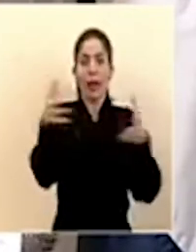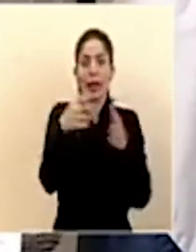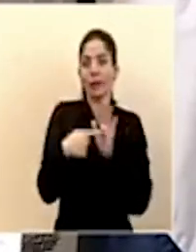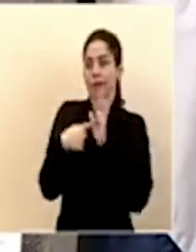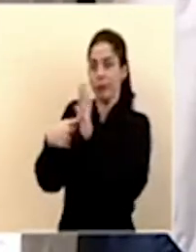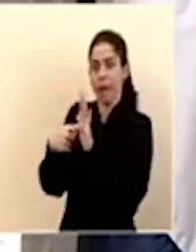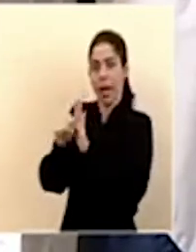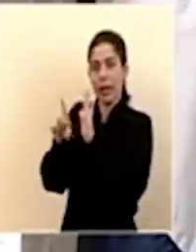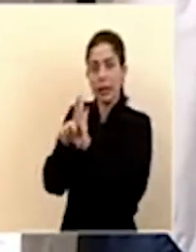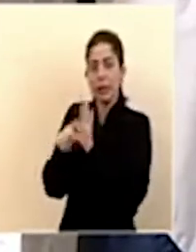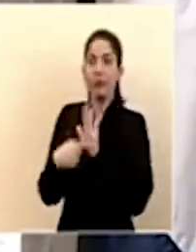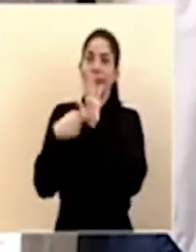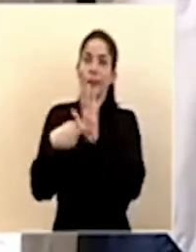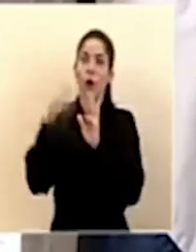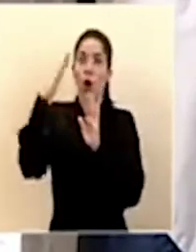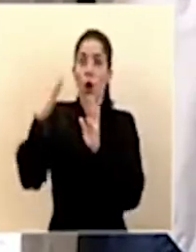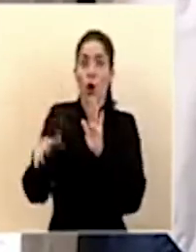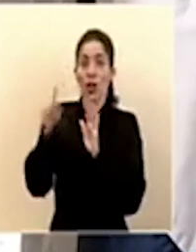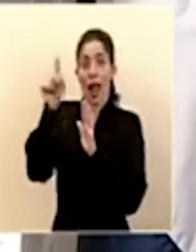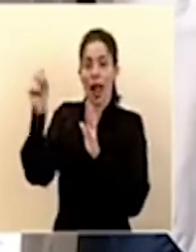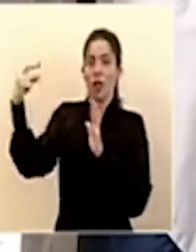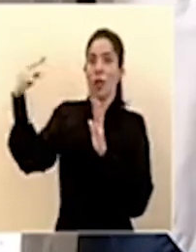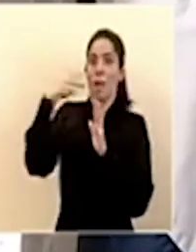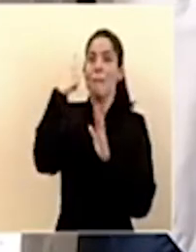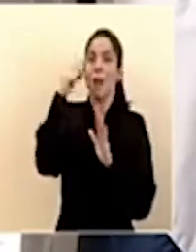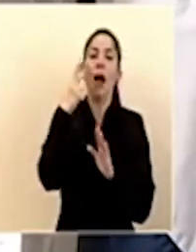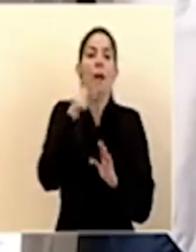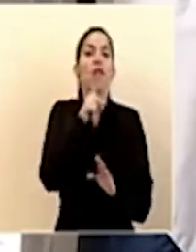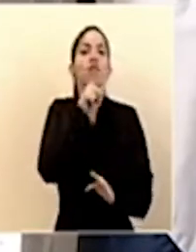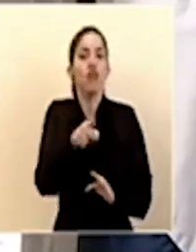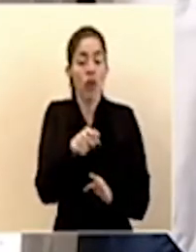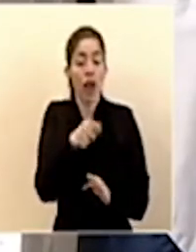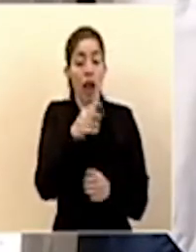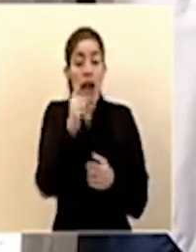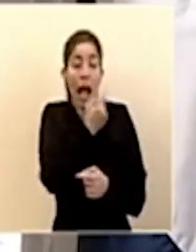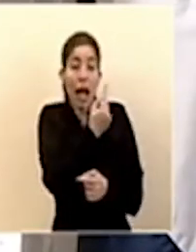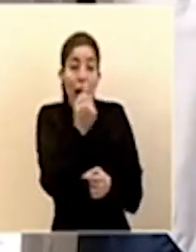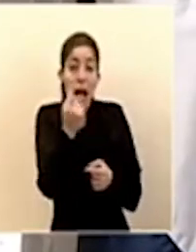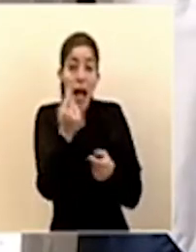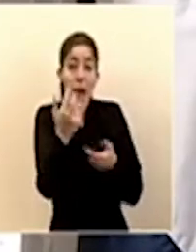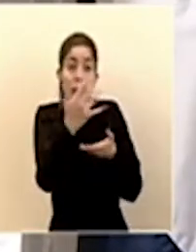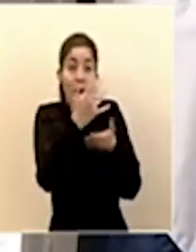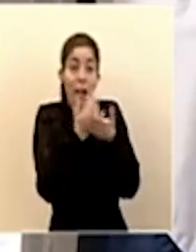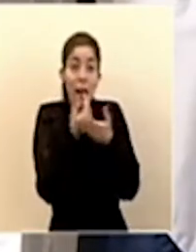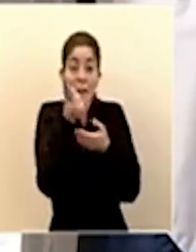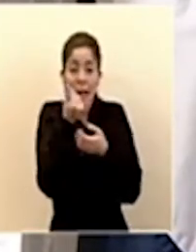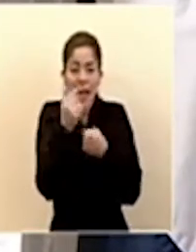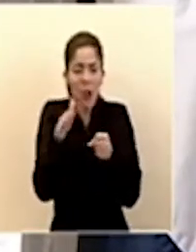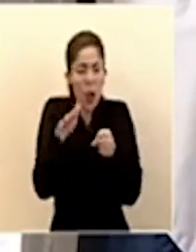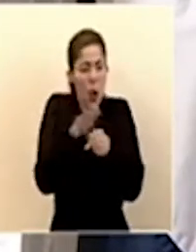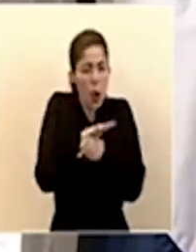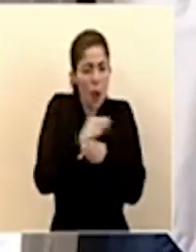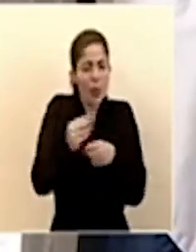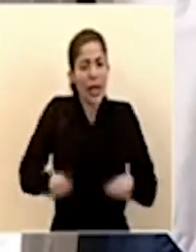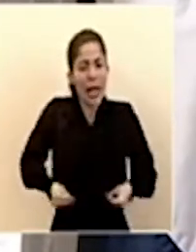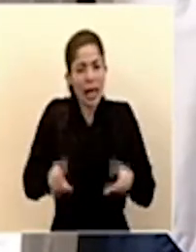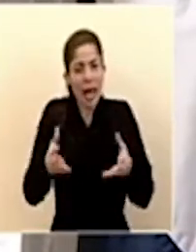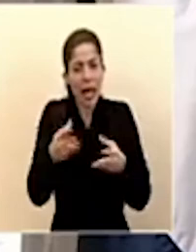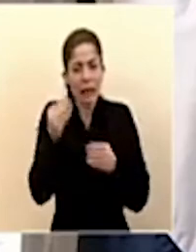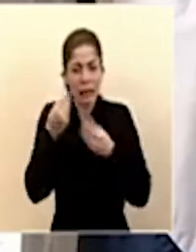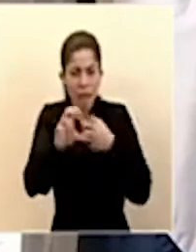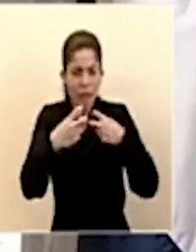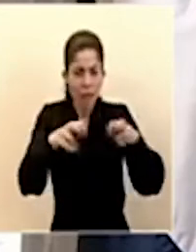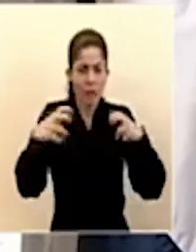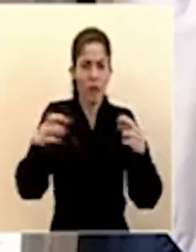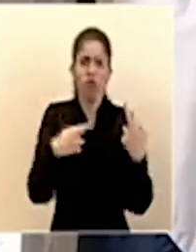contraloría a todos los organismos que competan para que se den cuenta de que cada uno de esos colones va a ser gastado con la máxima responsabilidad